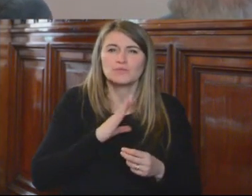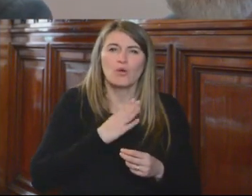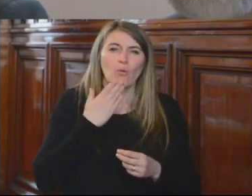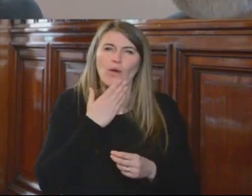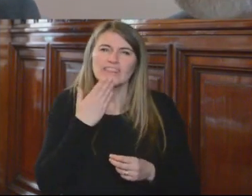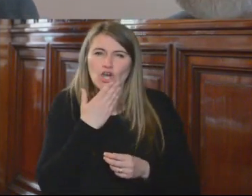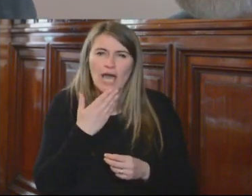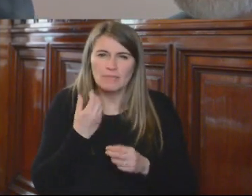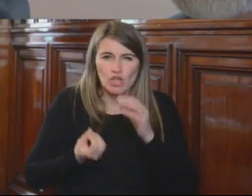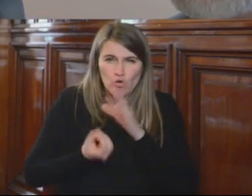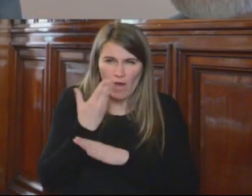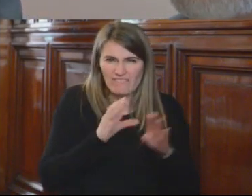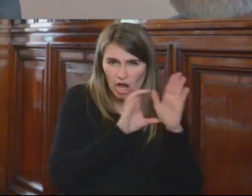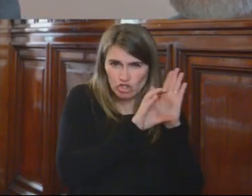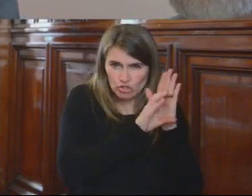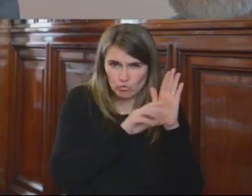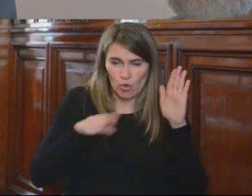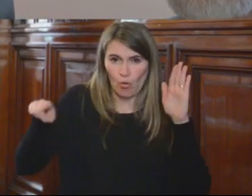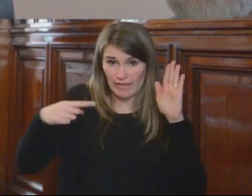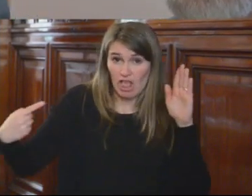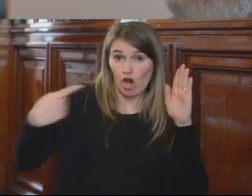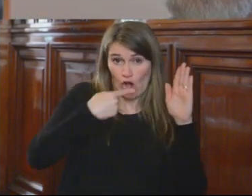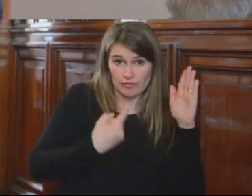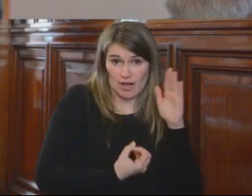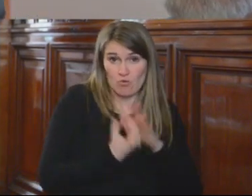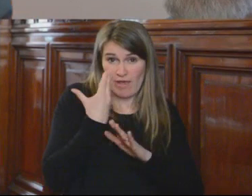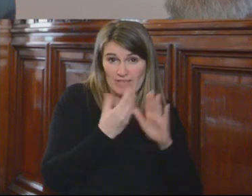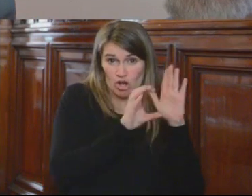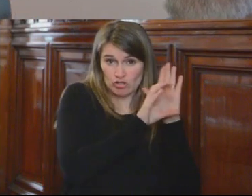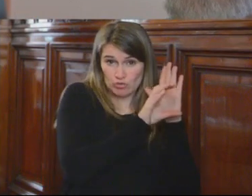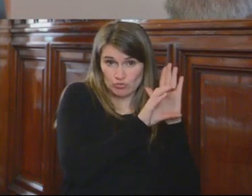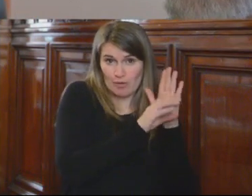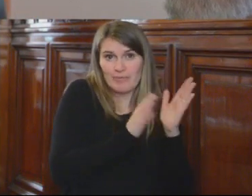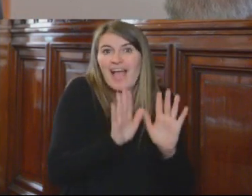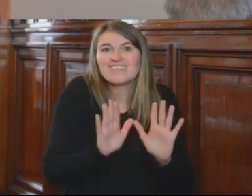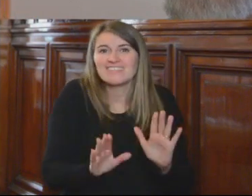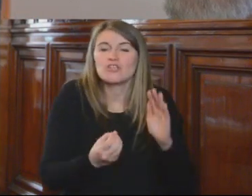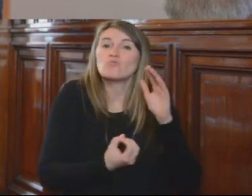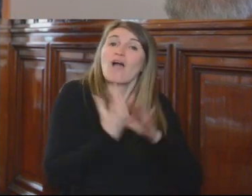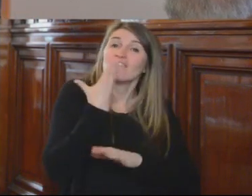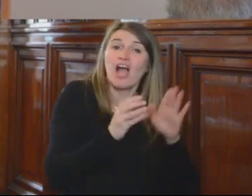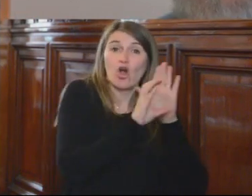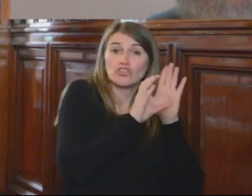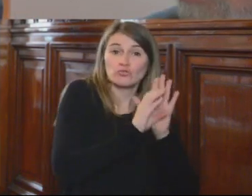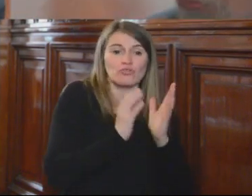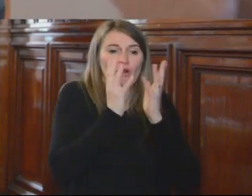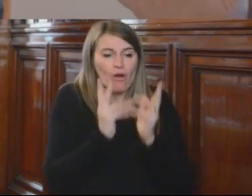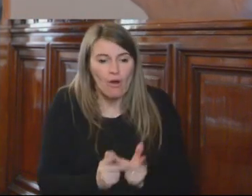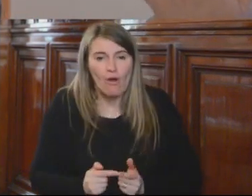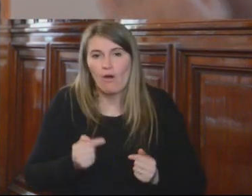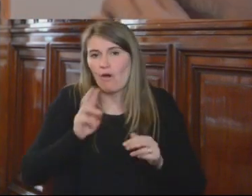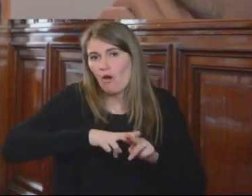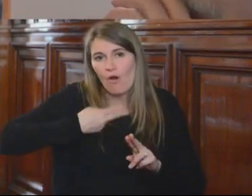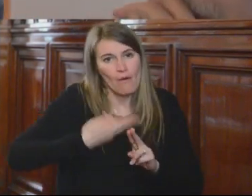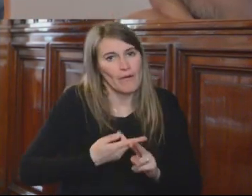nueva Constitución, porque una nueva Constitución, como se sabe, reorganiza el Estado, ¿no? Y si